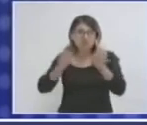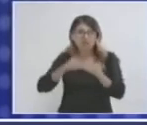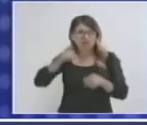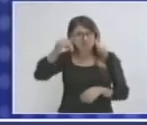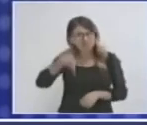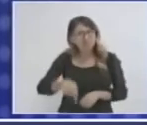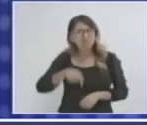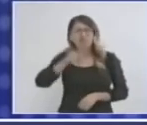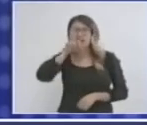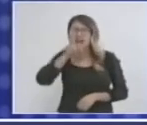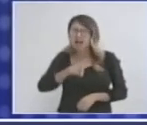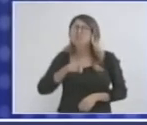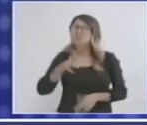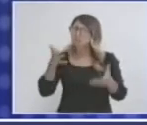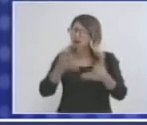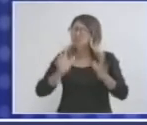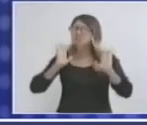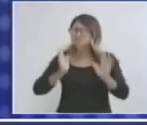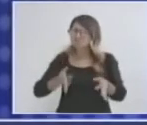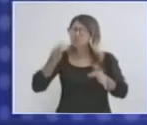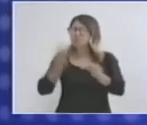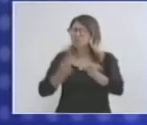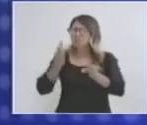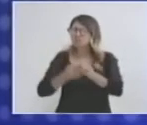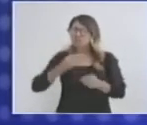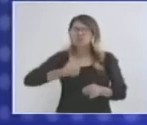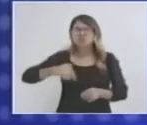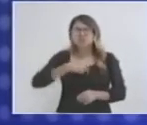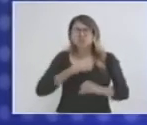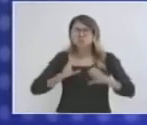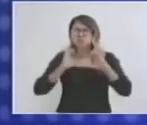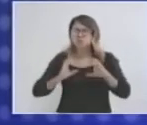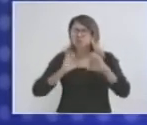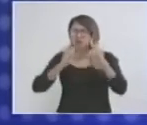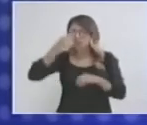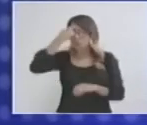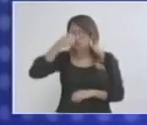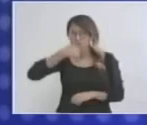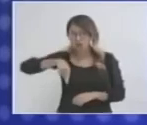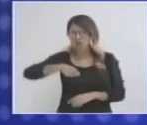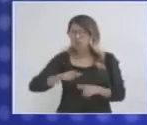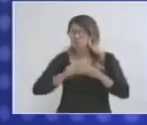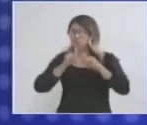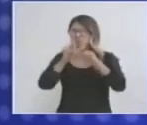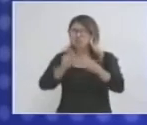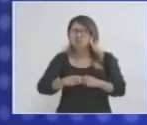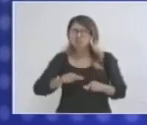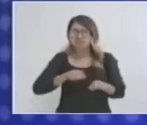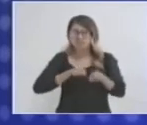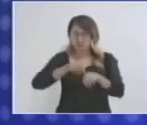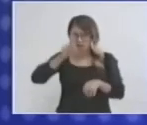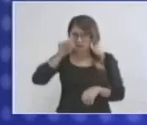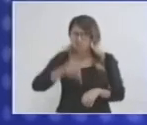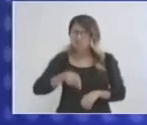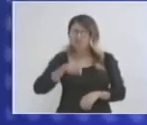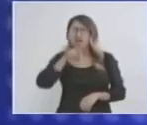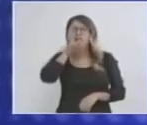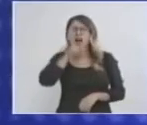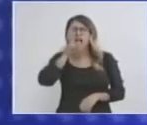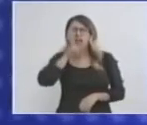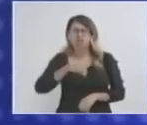de Jalisco, son las que están realizando las obras aquí, y seguiremos cuidando para que las obras importantes del Estado sigan caminando en este